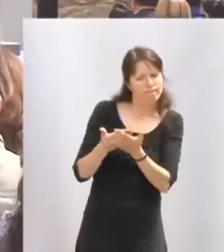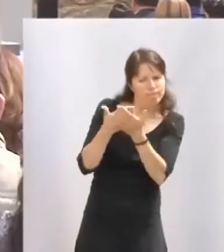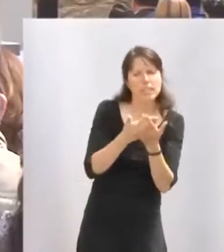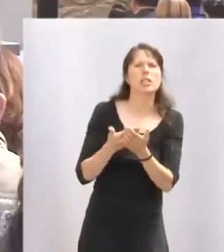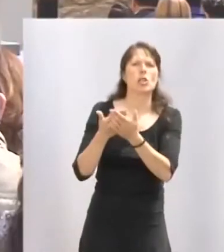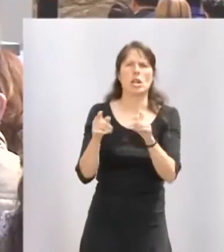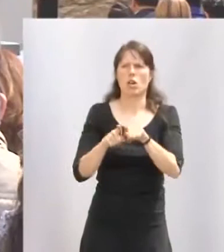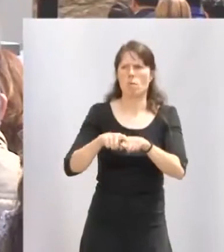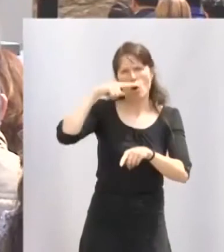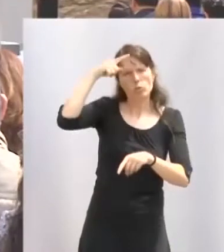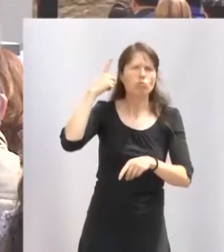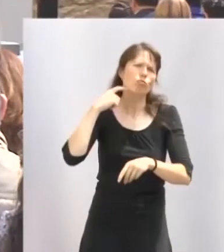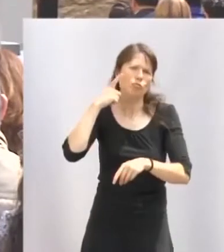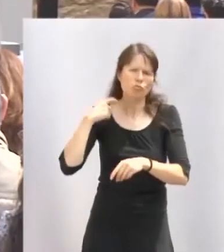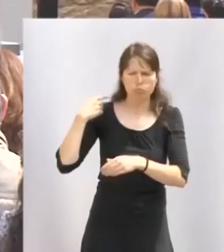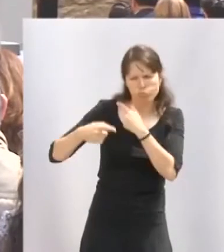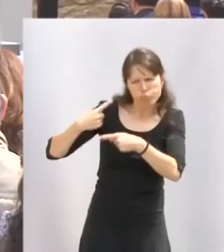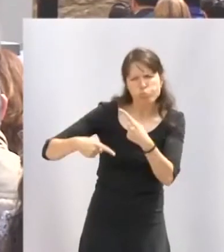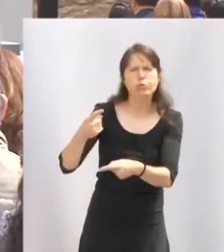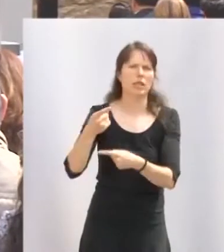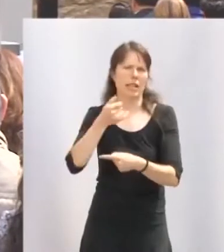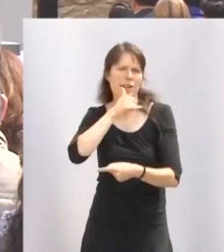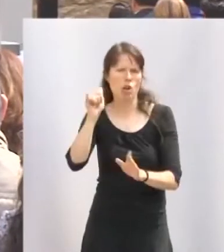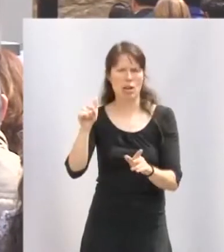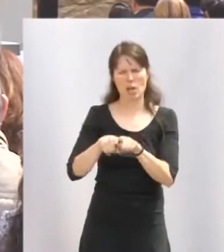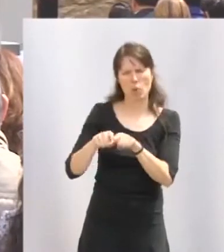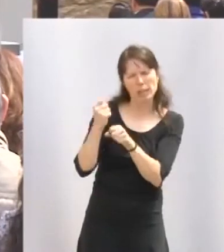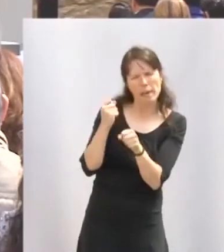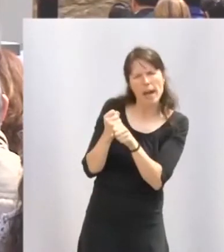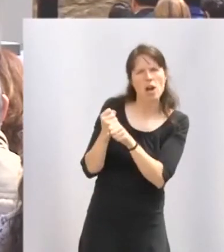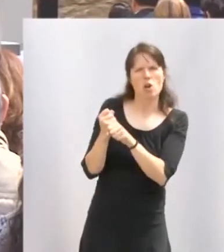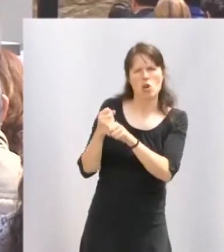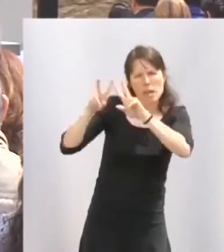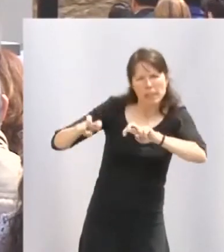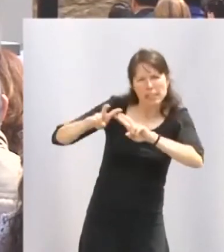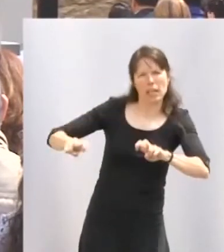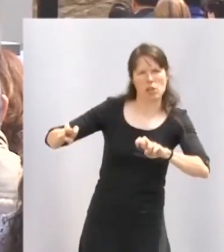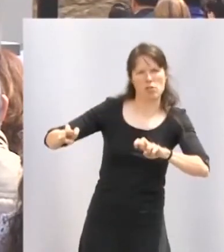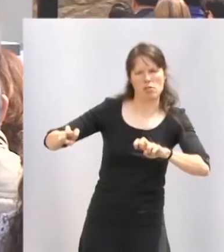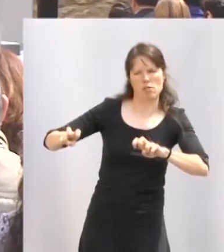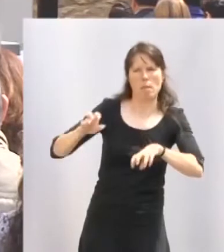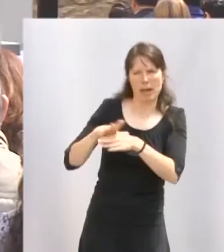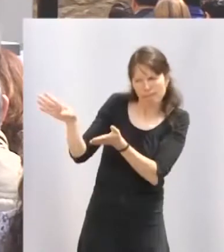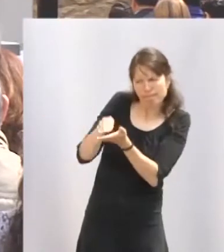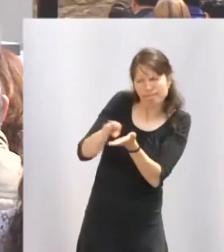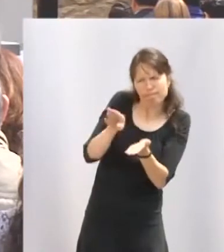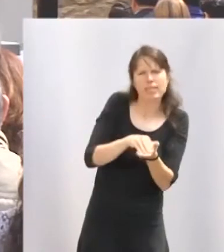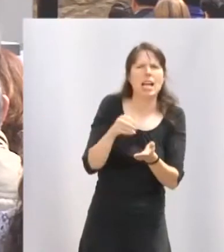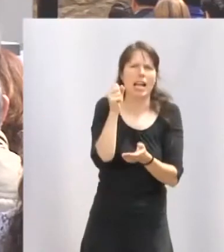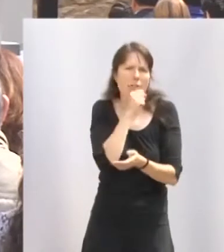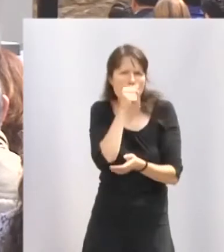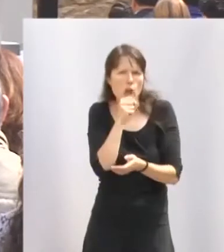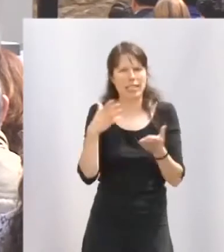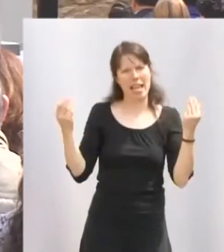Ha sido un trabajo callado de investigación, hasta conseguir reunir un abundante dosier de canciones y danzas propias.